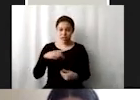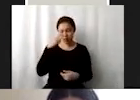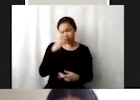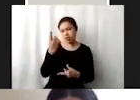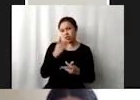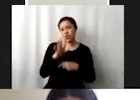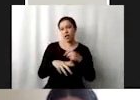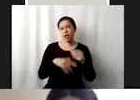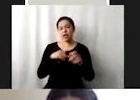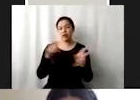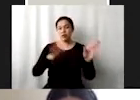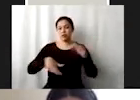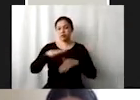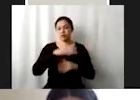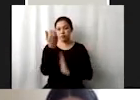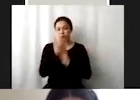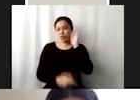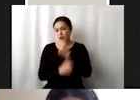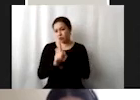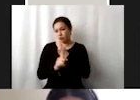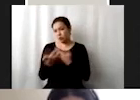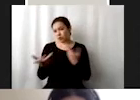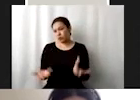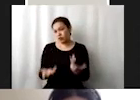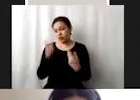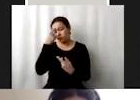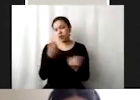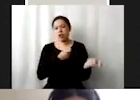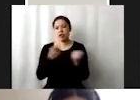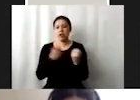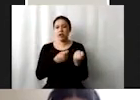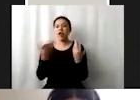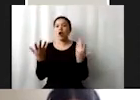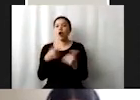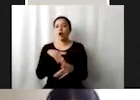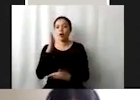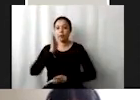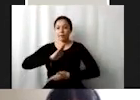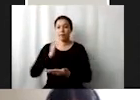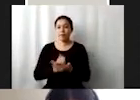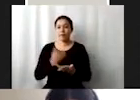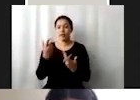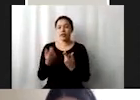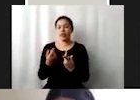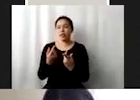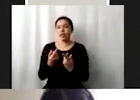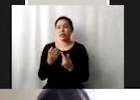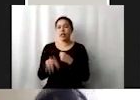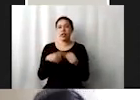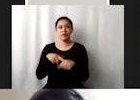ecosistemas para controlar o erradicar las especies prioritarias otra vez